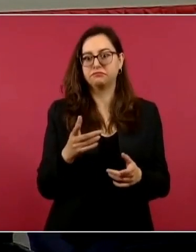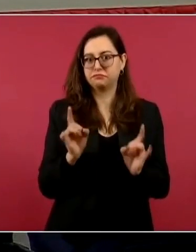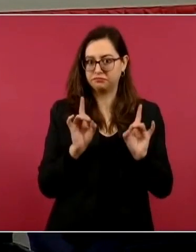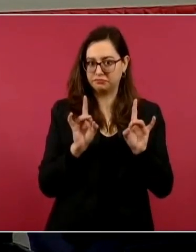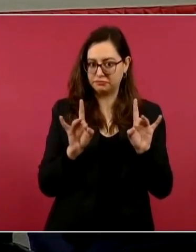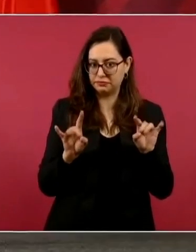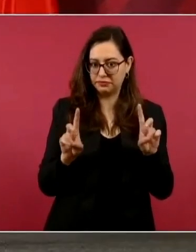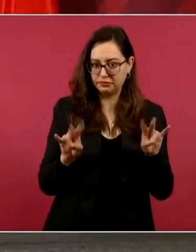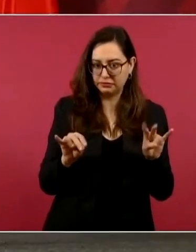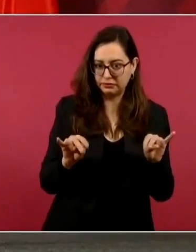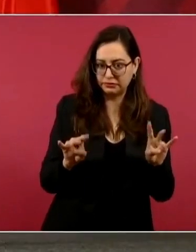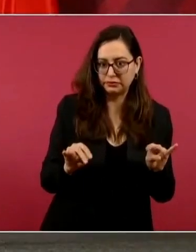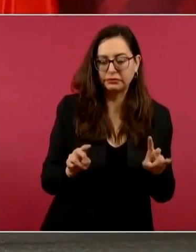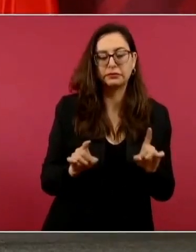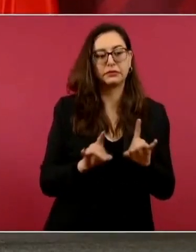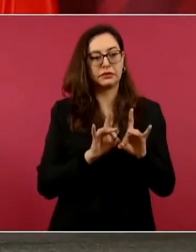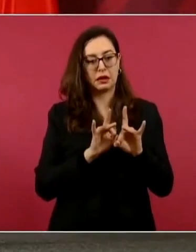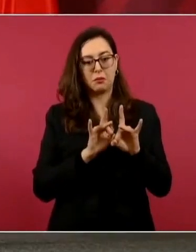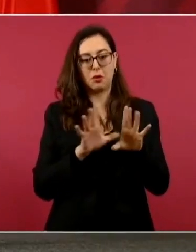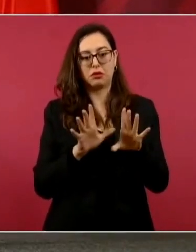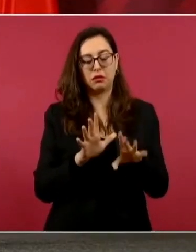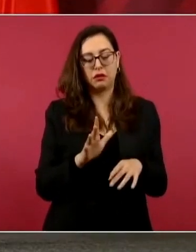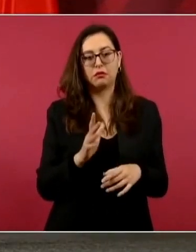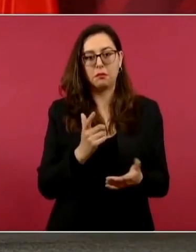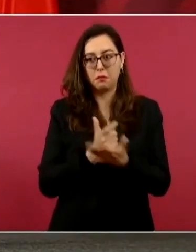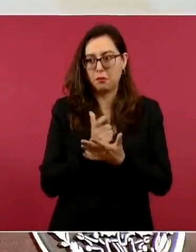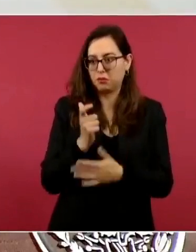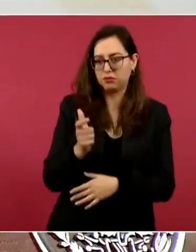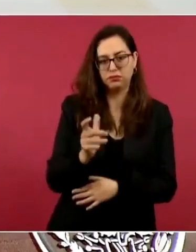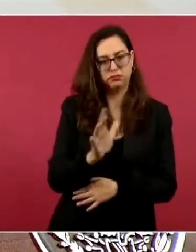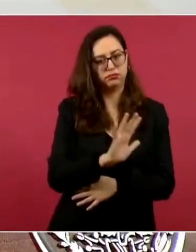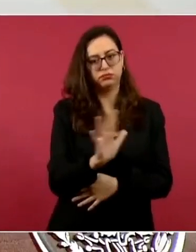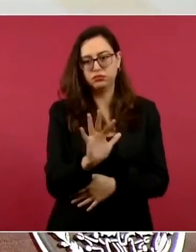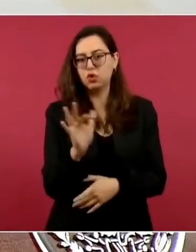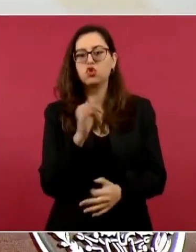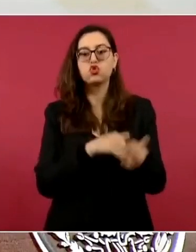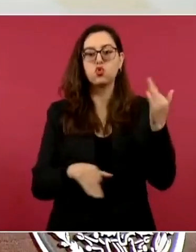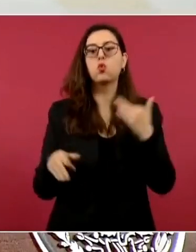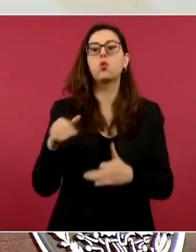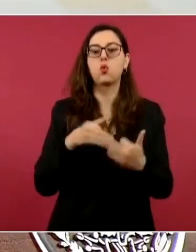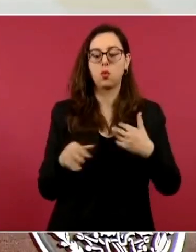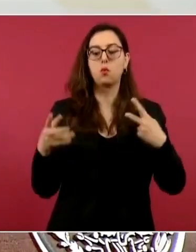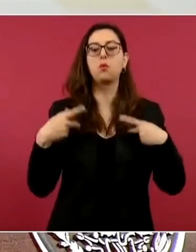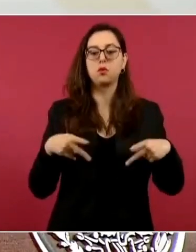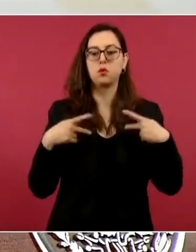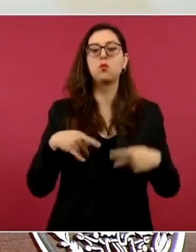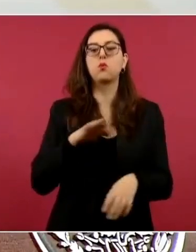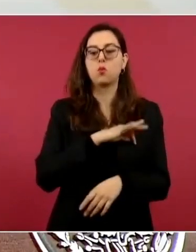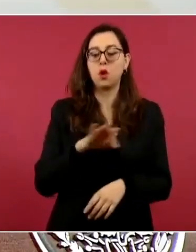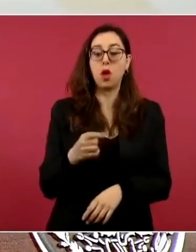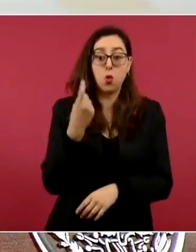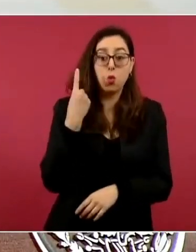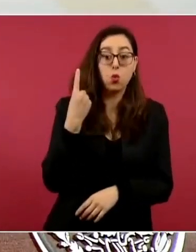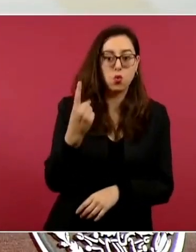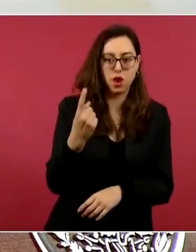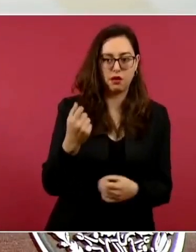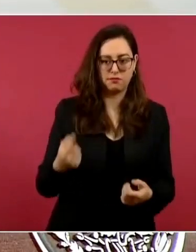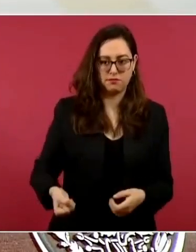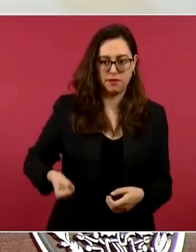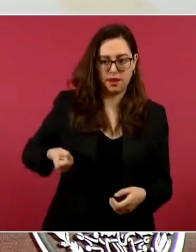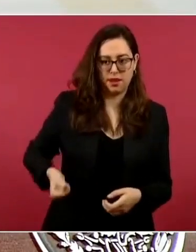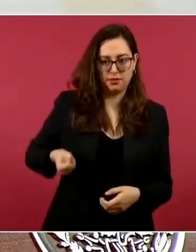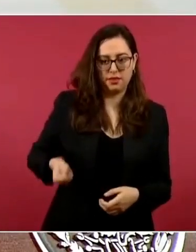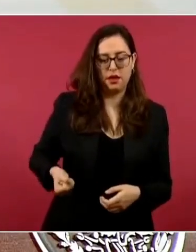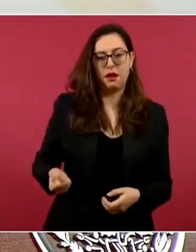tenemos todas y todos el derecho a subir una pieza a bordo, porque